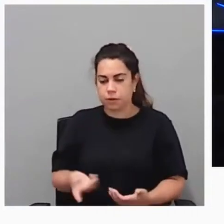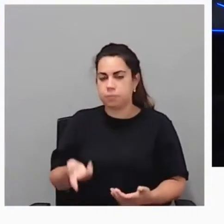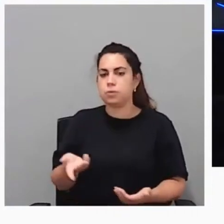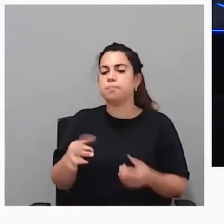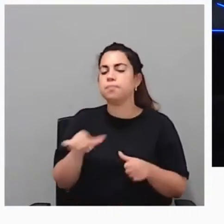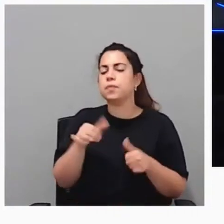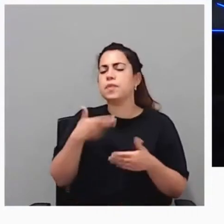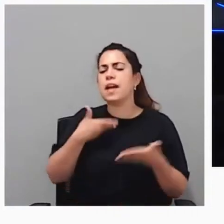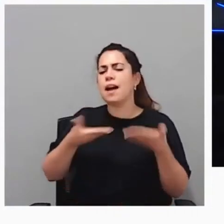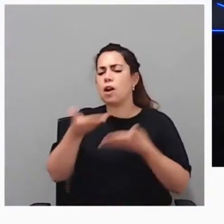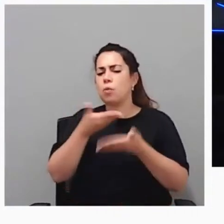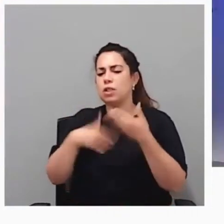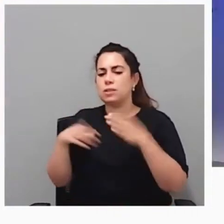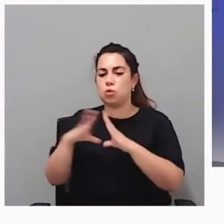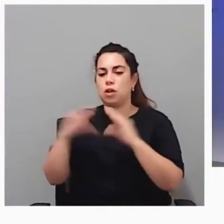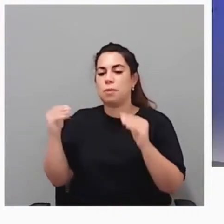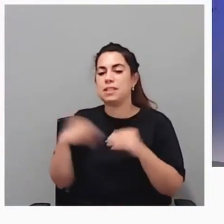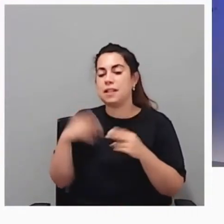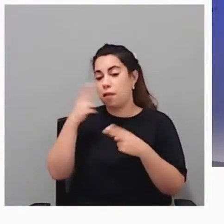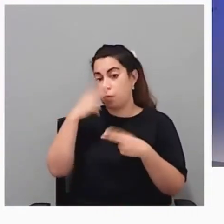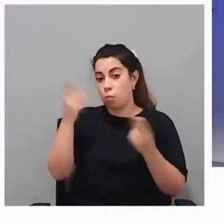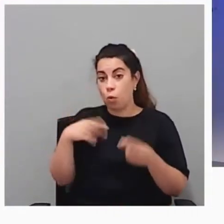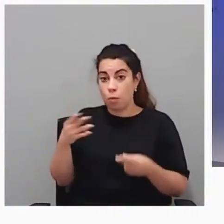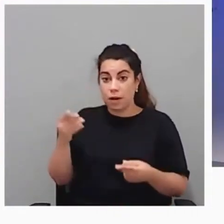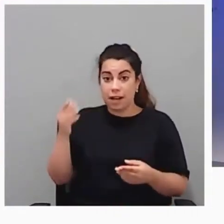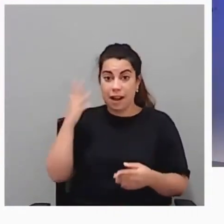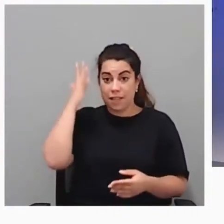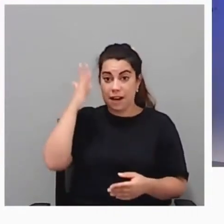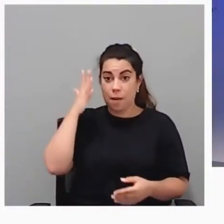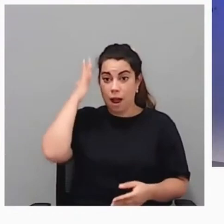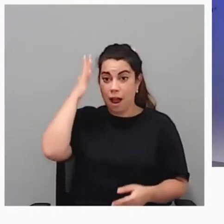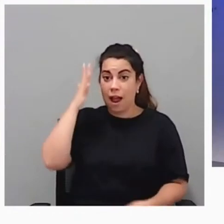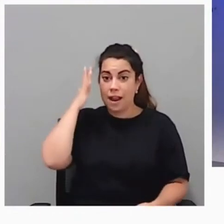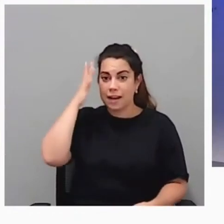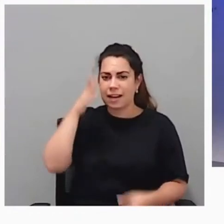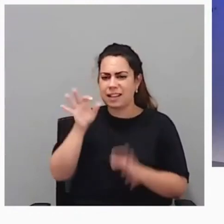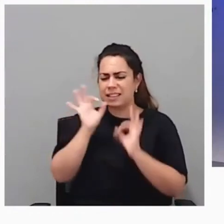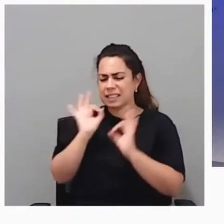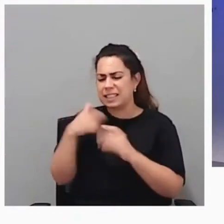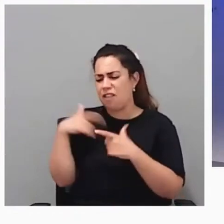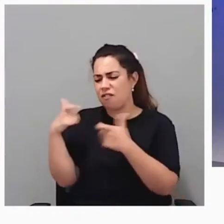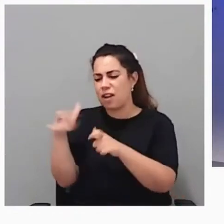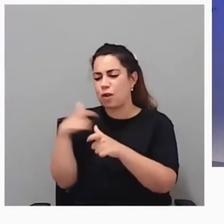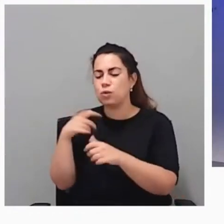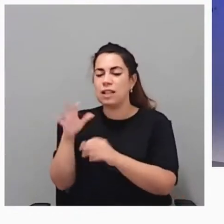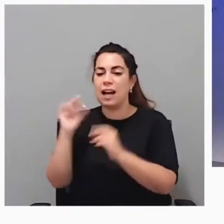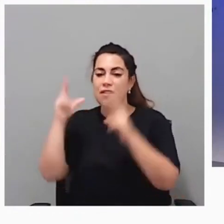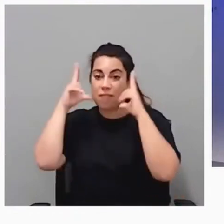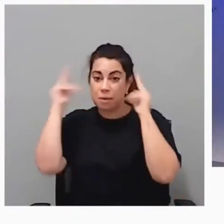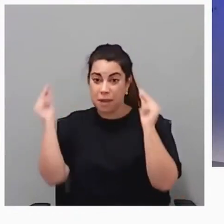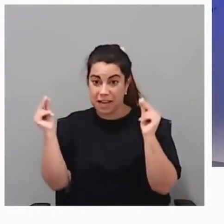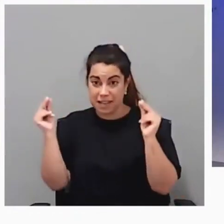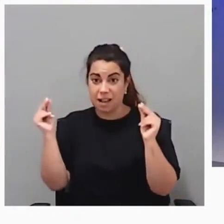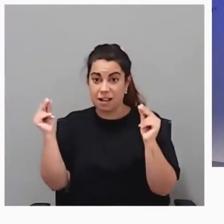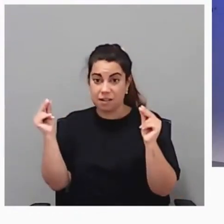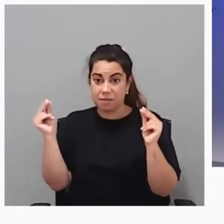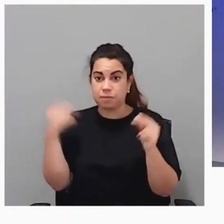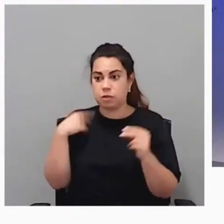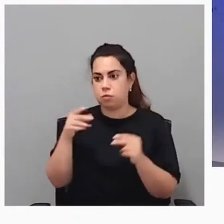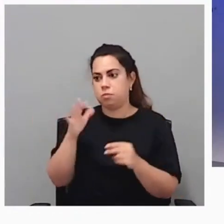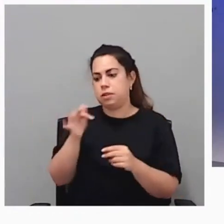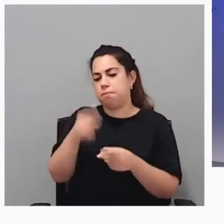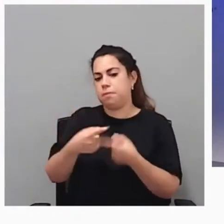la Universidad Pública de Navarra, sí, con la Universidad Pública de Navarra, en concreto con su facultad de enfermería, con los beneficiarios, con sus familias,